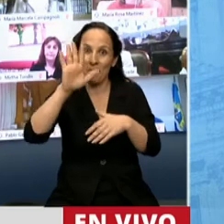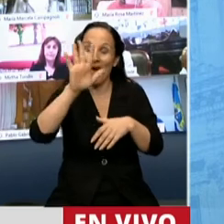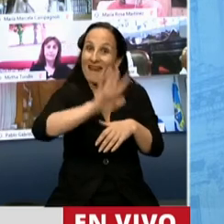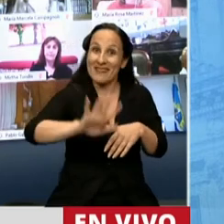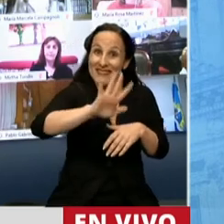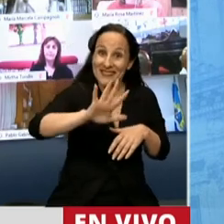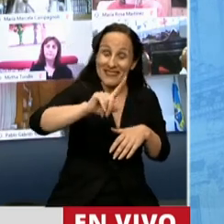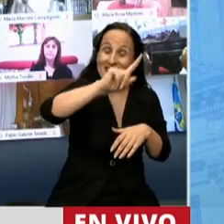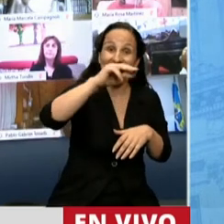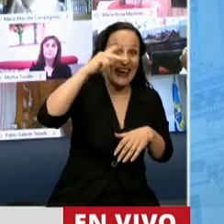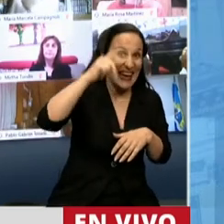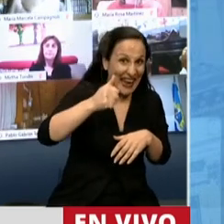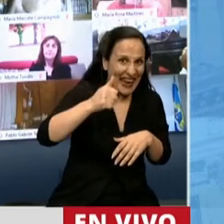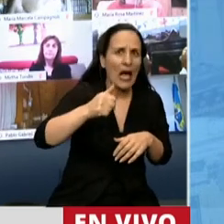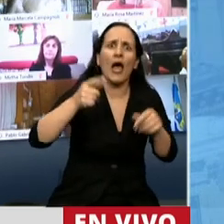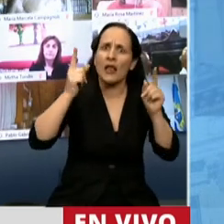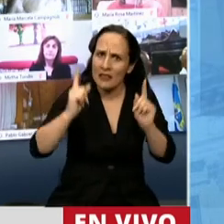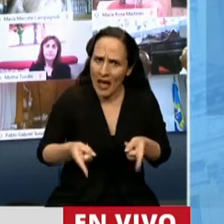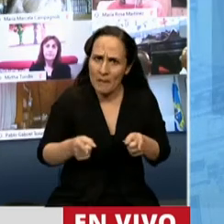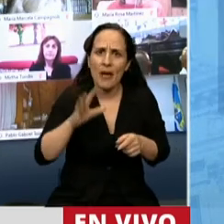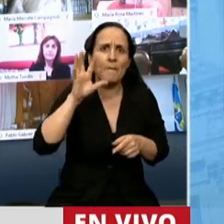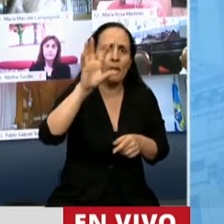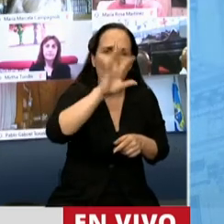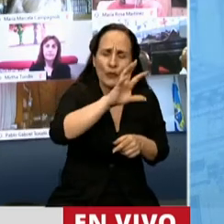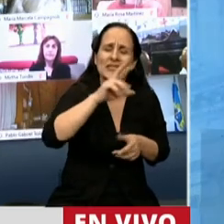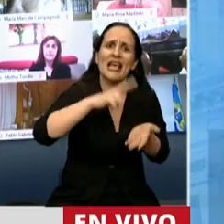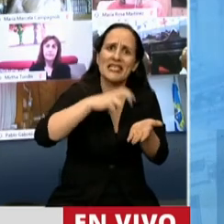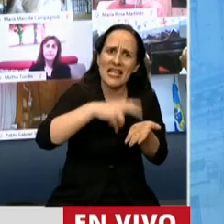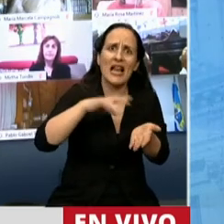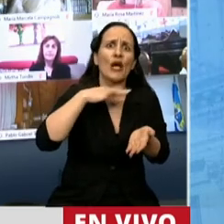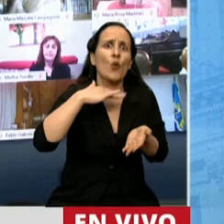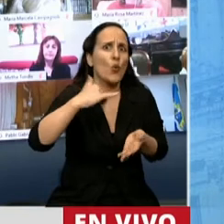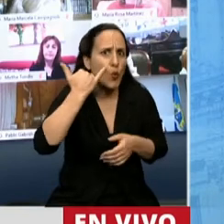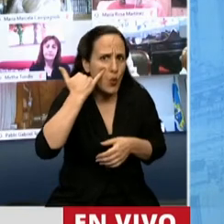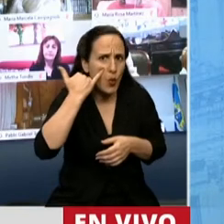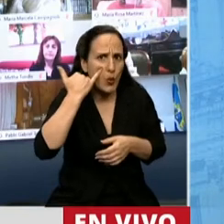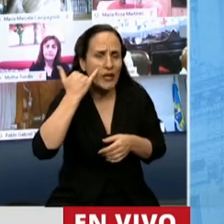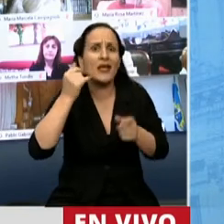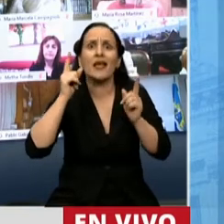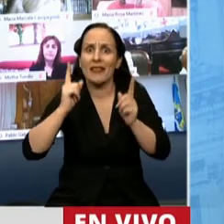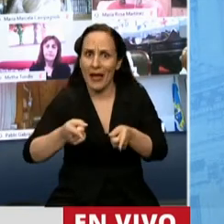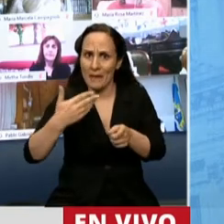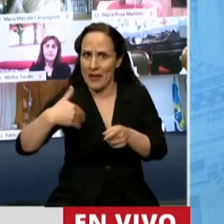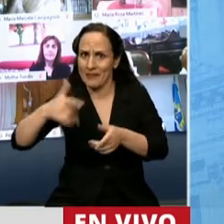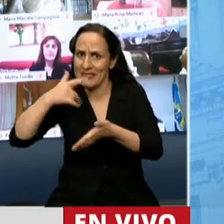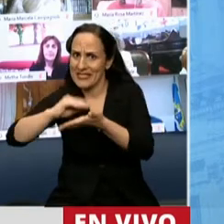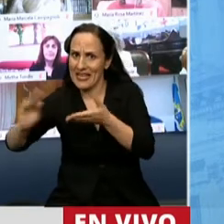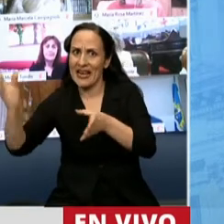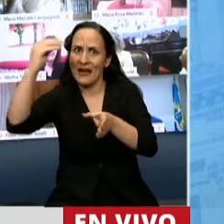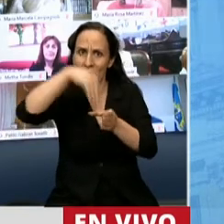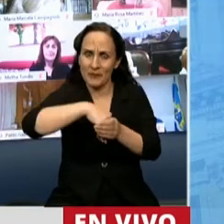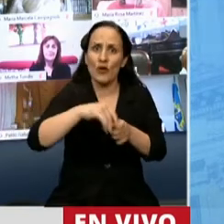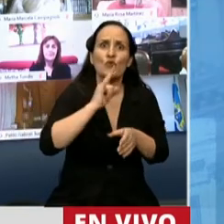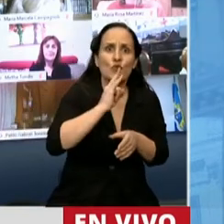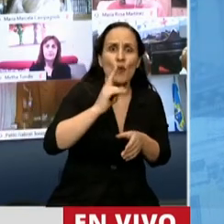ENEA, pero también participan con volumen las provincias de Salta y Jujuy. Y ahora también en la sanción del Senado se incorporaron